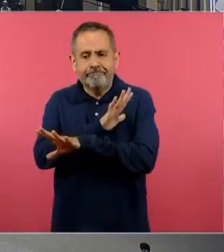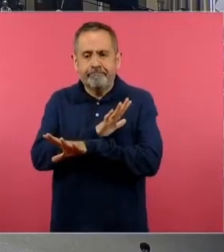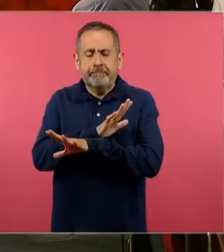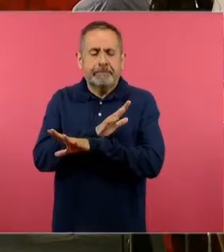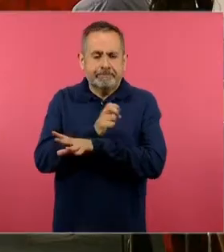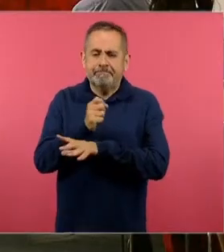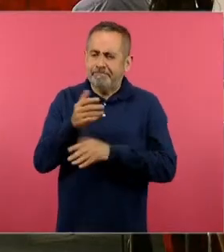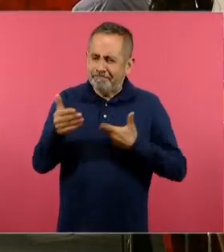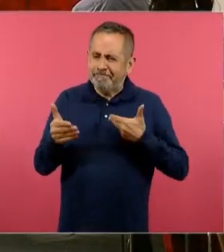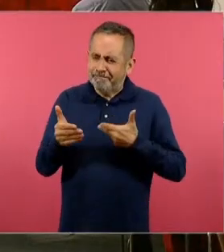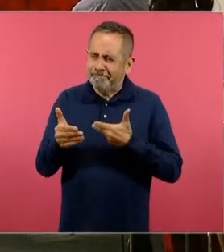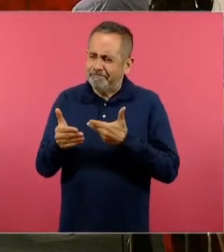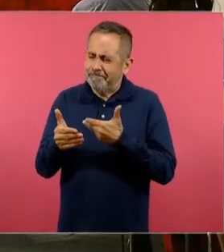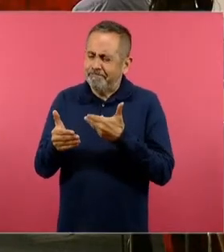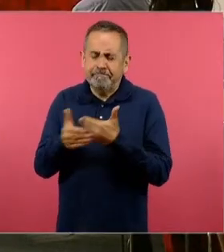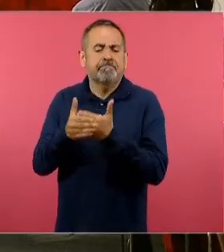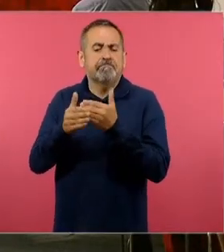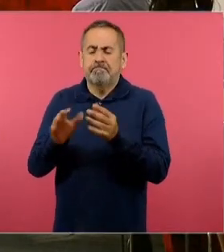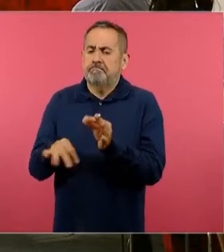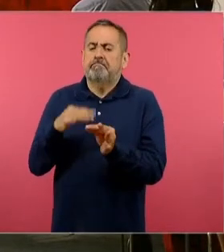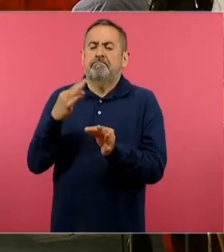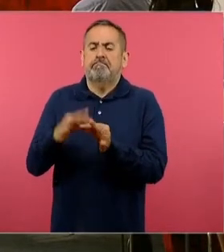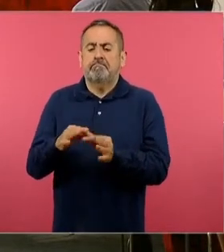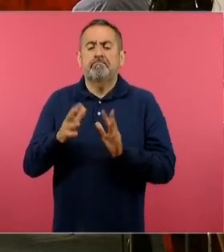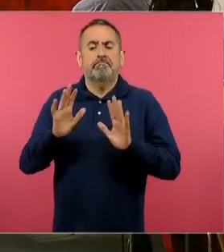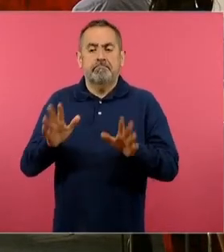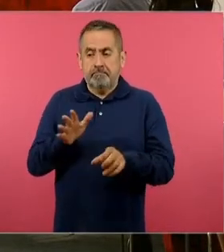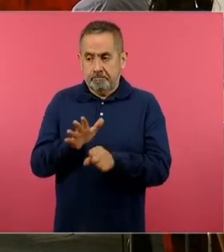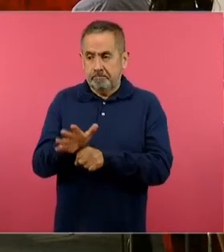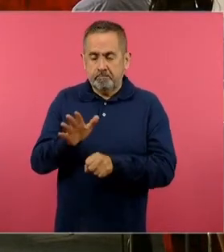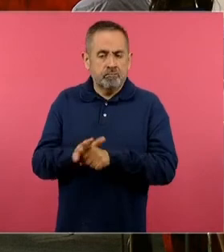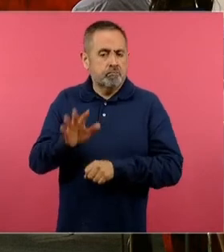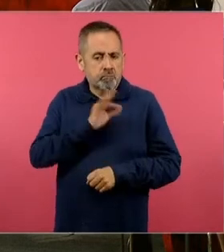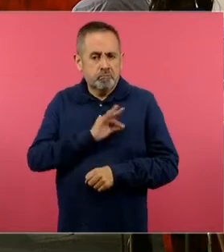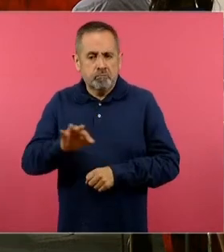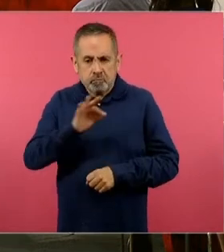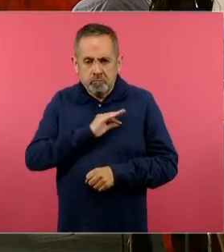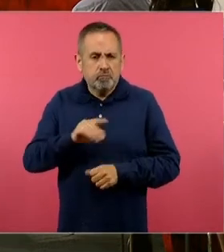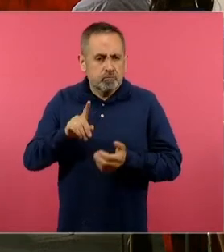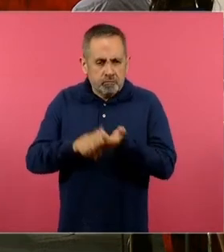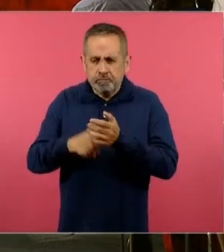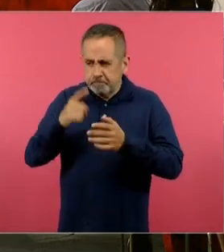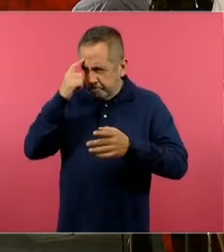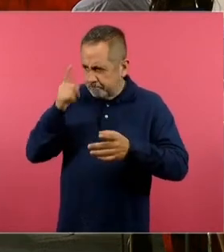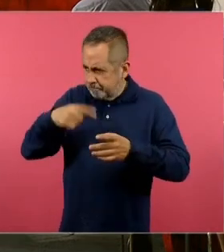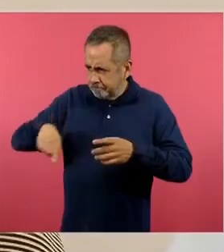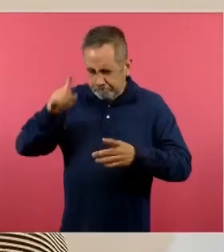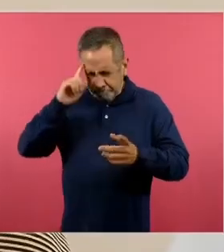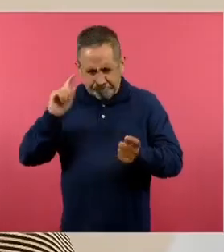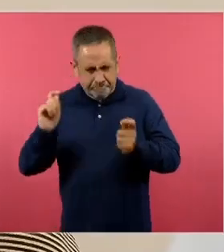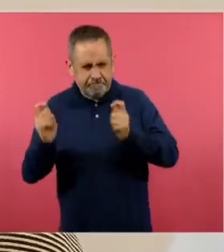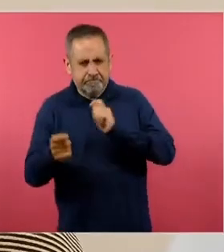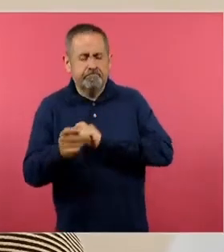irse acercando de a poco y lo que tenemos ahora es esta posibilidad y coyuntura de transformación.